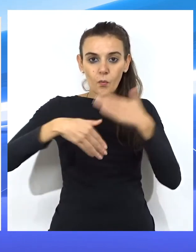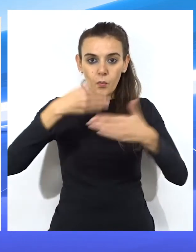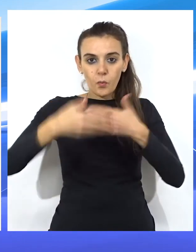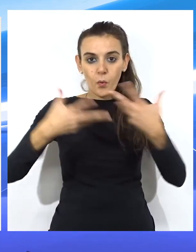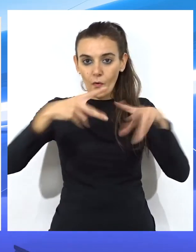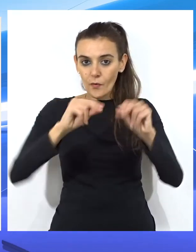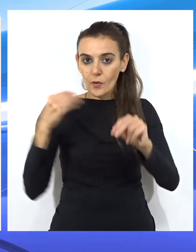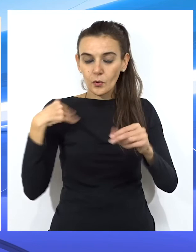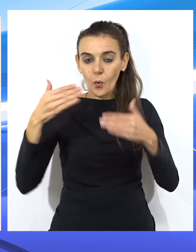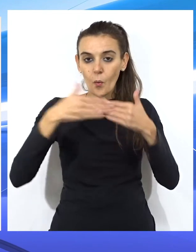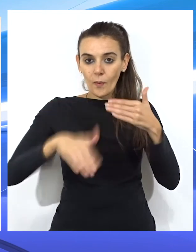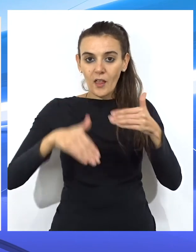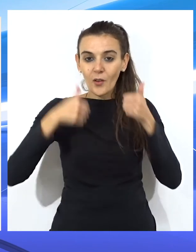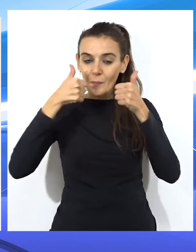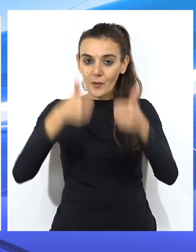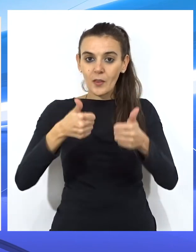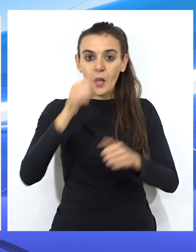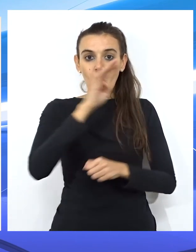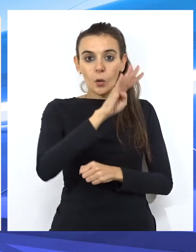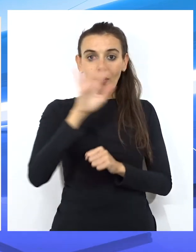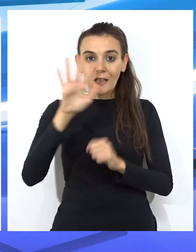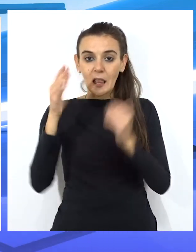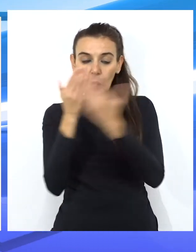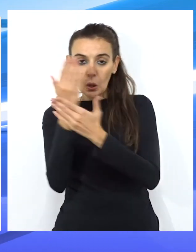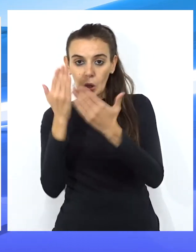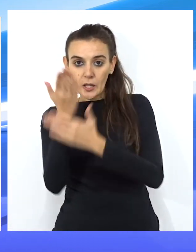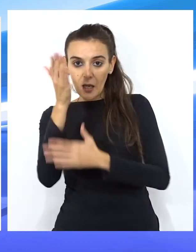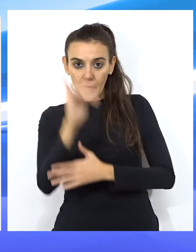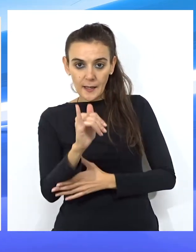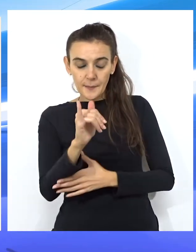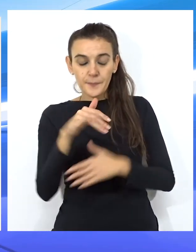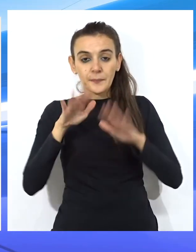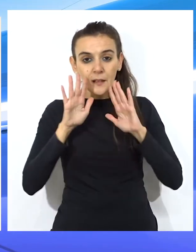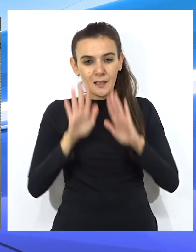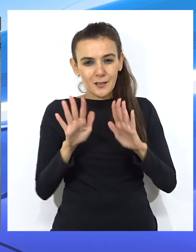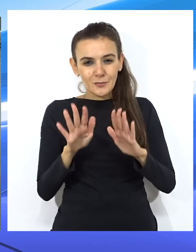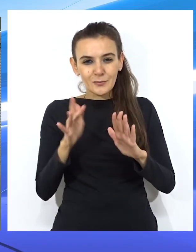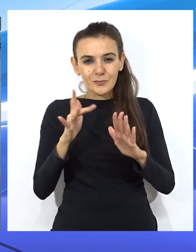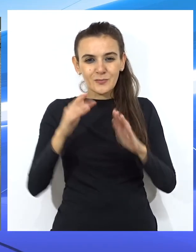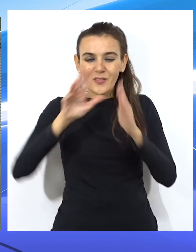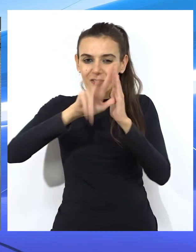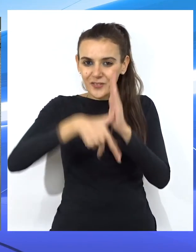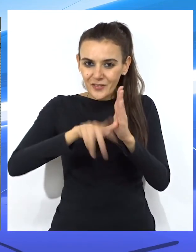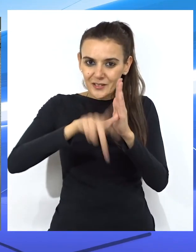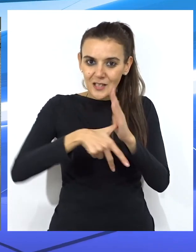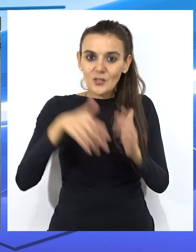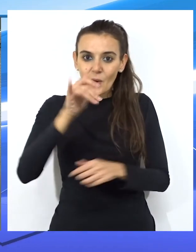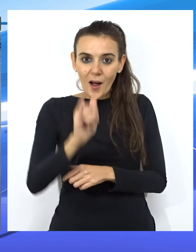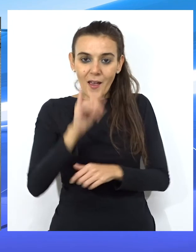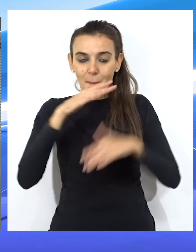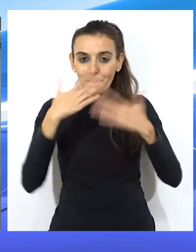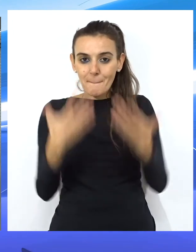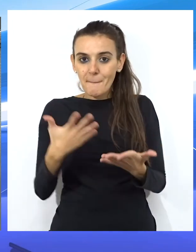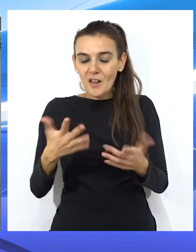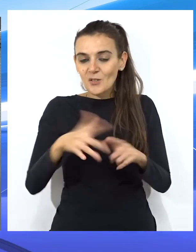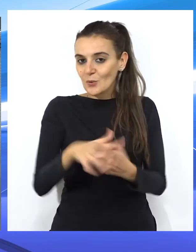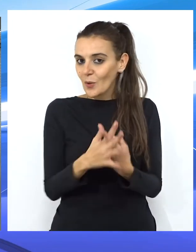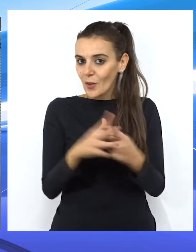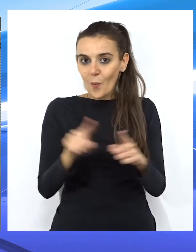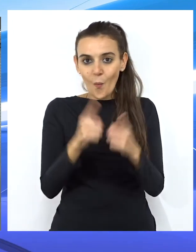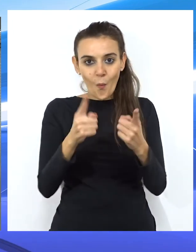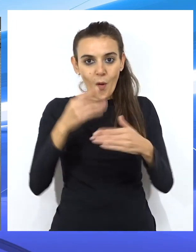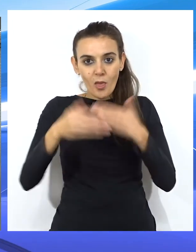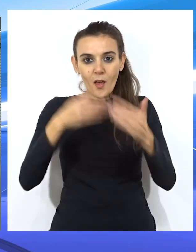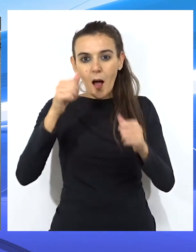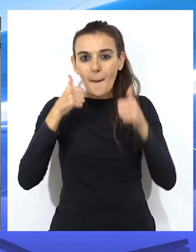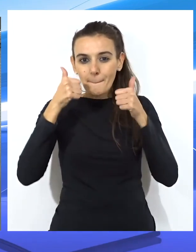termine, que tiene un plazo de ejecución de 45 días. Siempre hay pequeños retrasos, pero en cualquier forma,